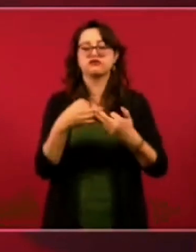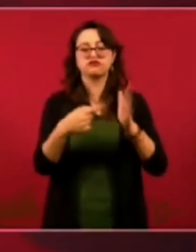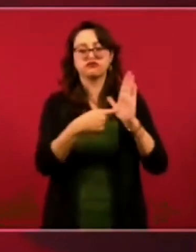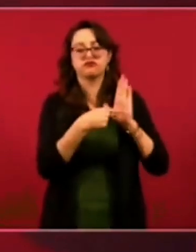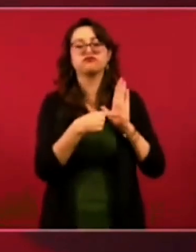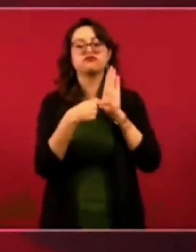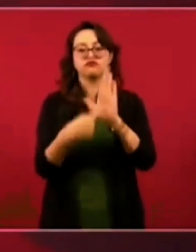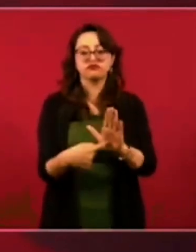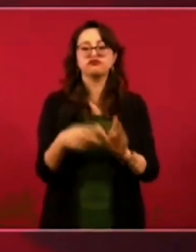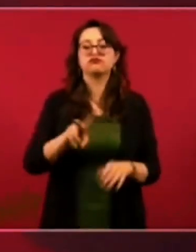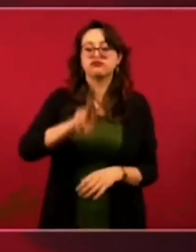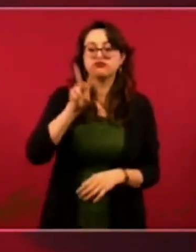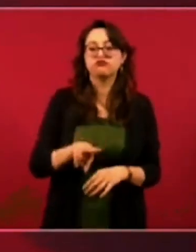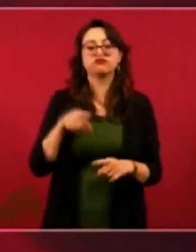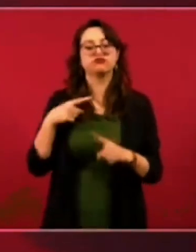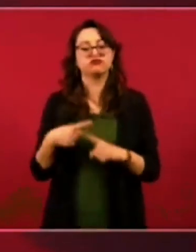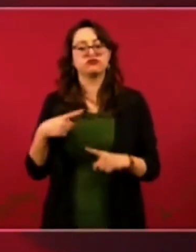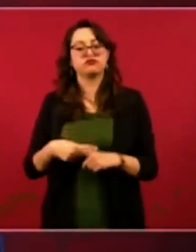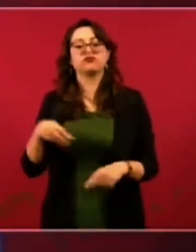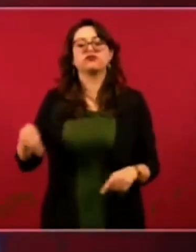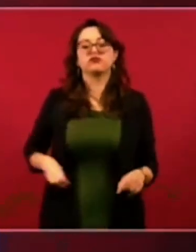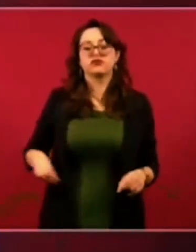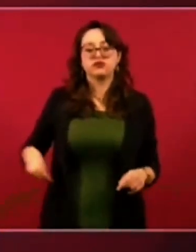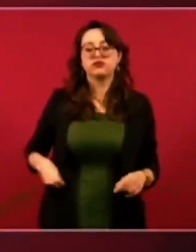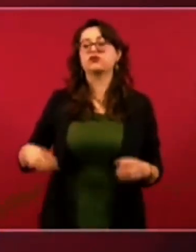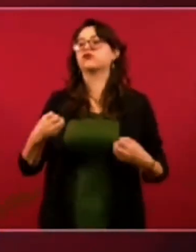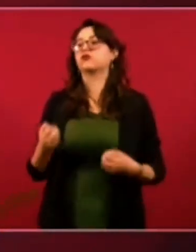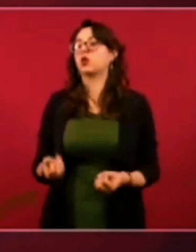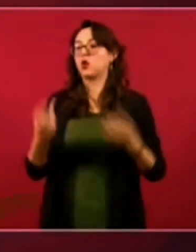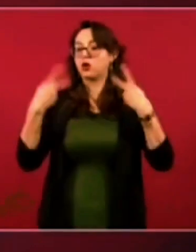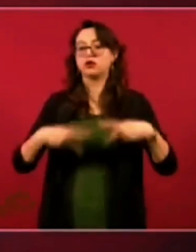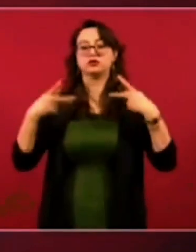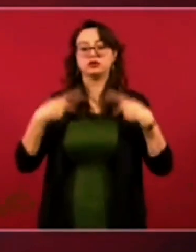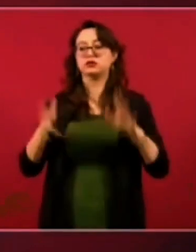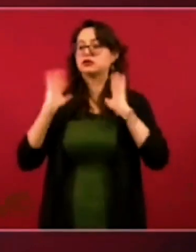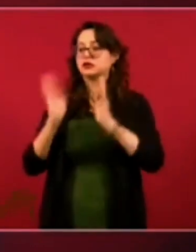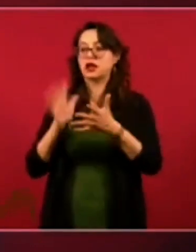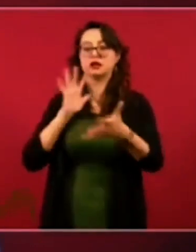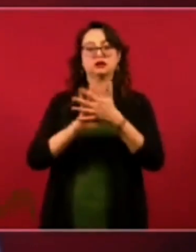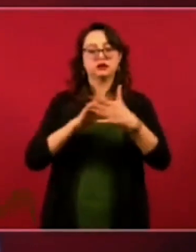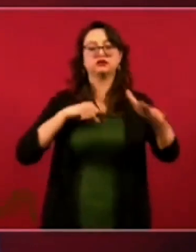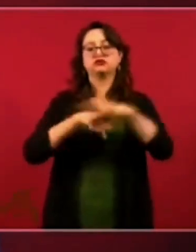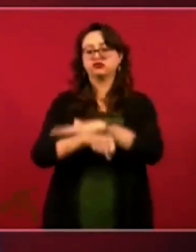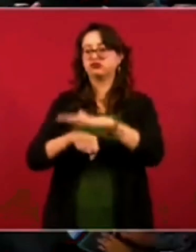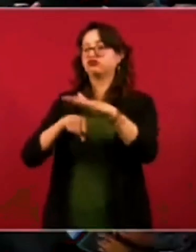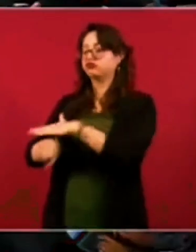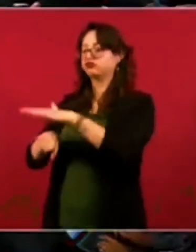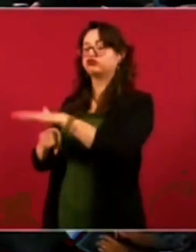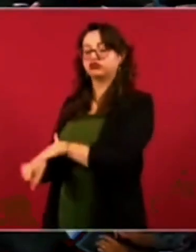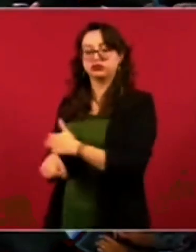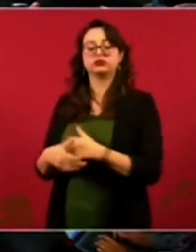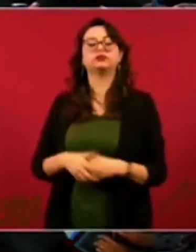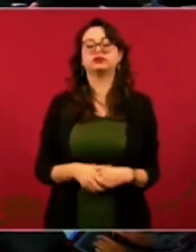quiénes son los responsables, cuántas órdenes de aprehensión se han girado, cuántos ya están presos,